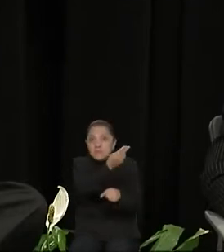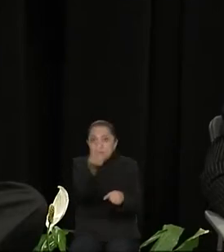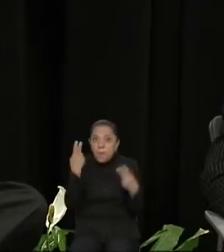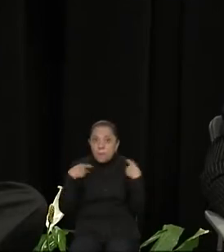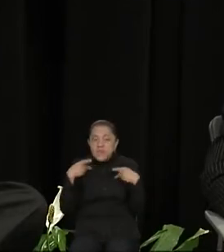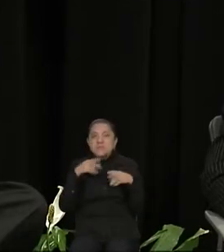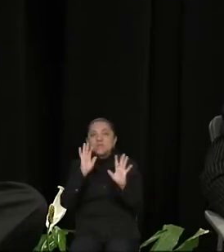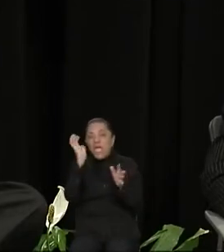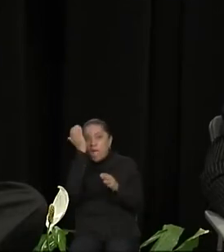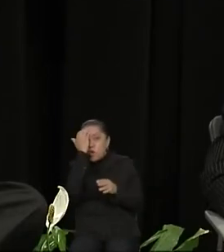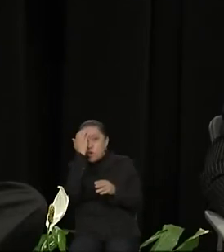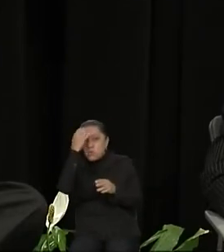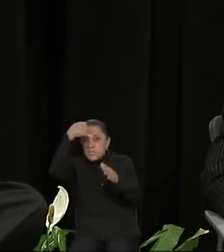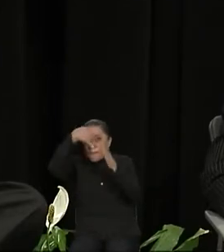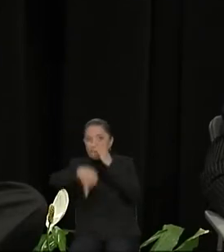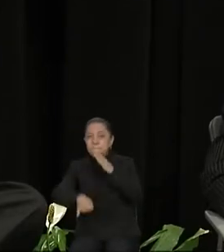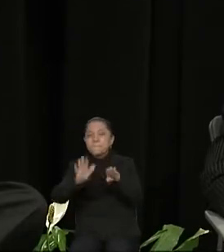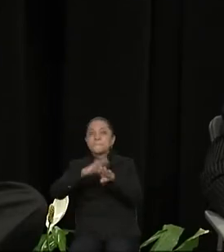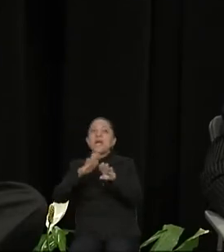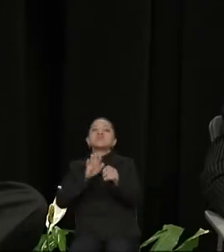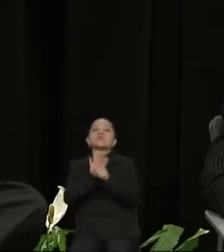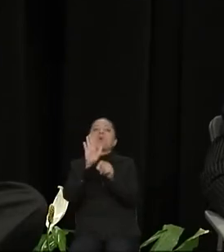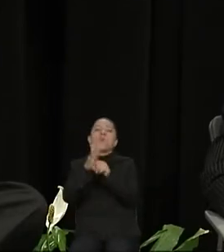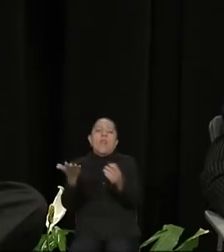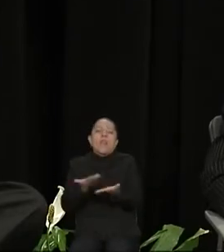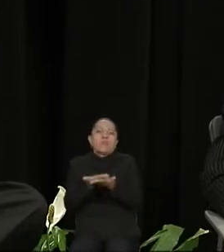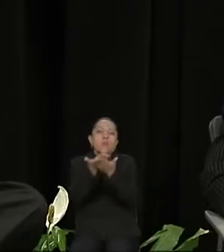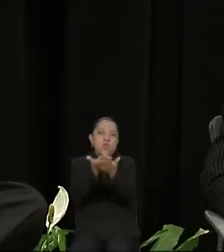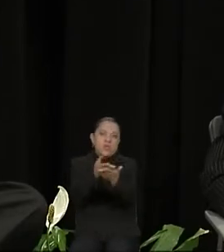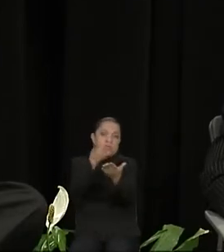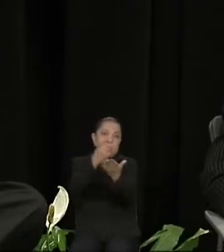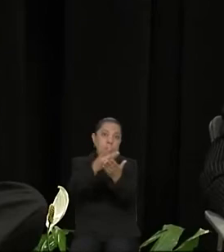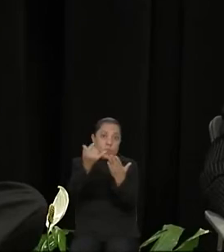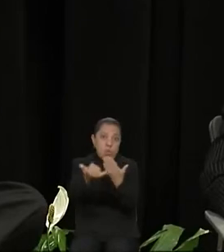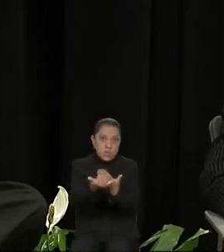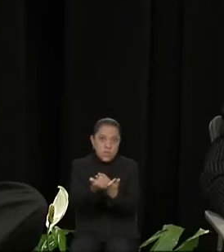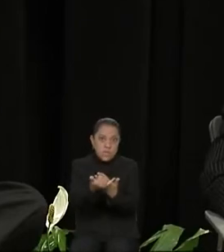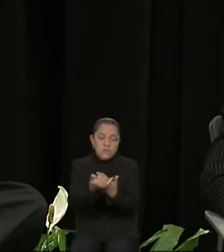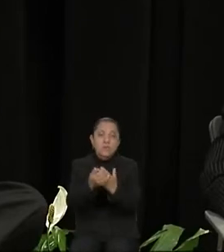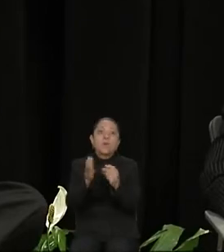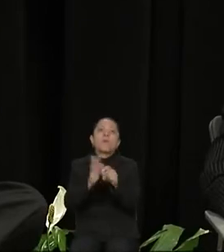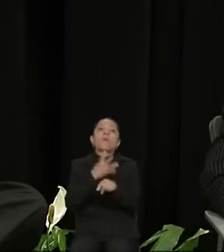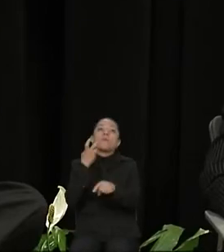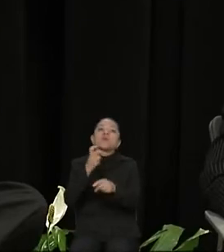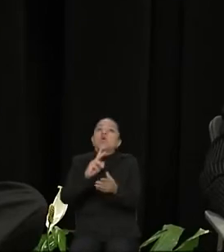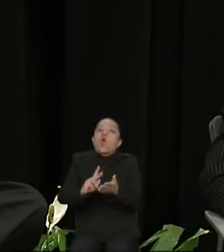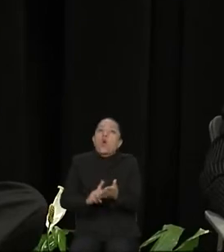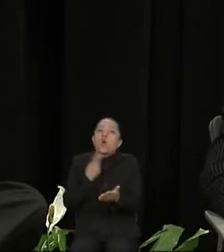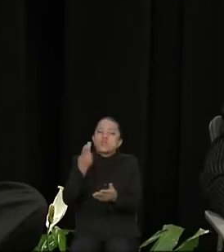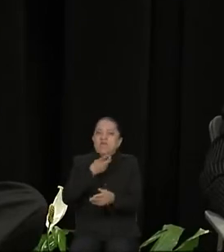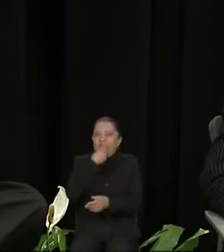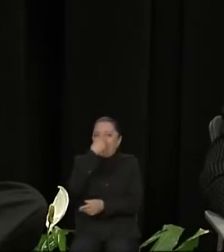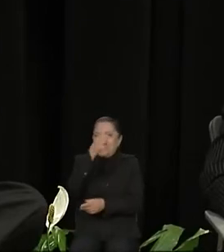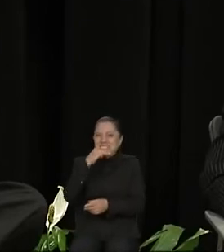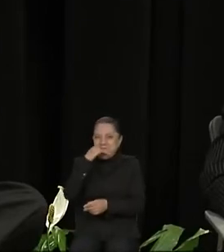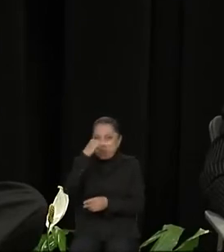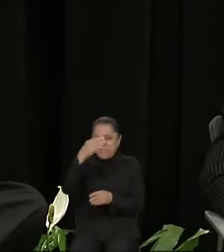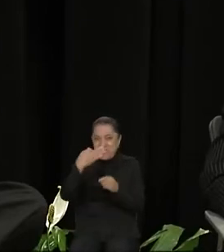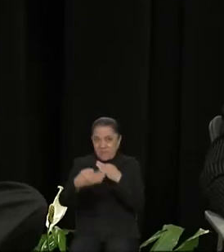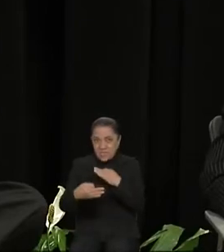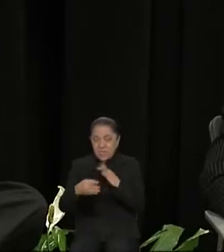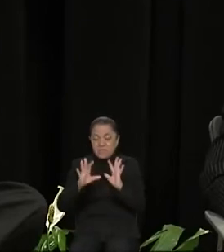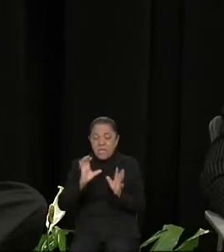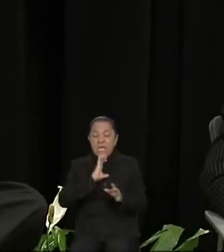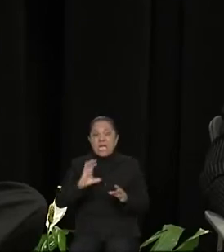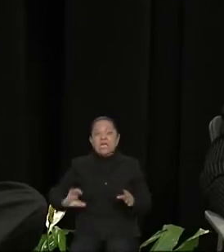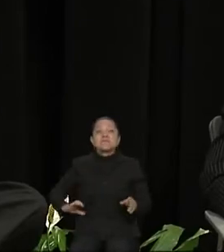nuestras propuestas, cuáles son los proyectos. Por esa razón, reiterar en este mensaje final que los candidatos del PRD al